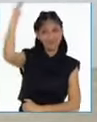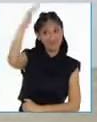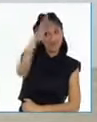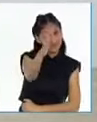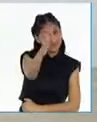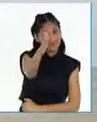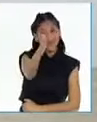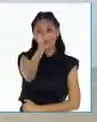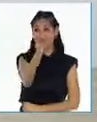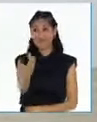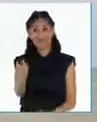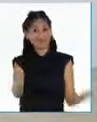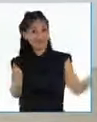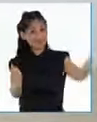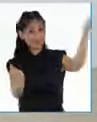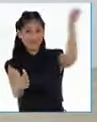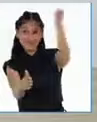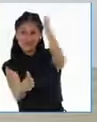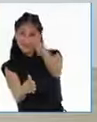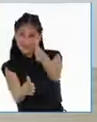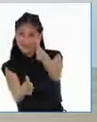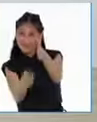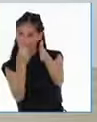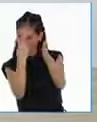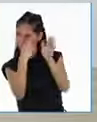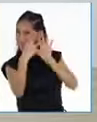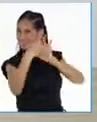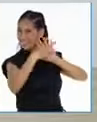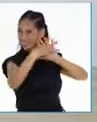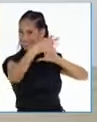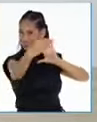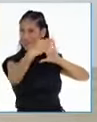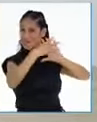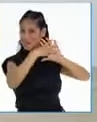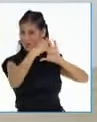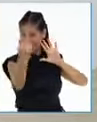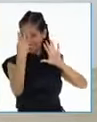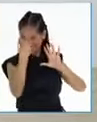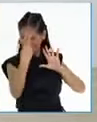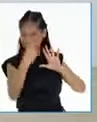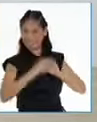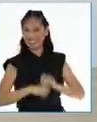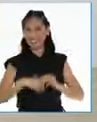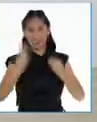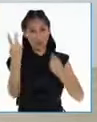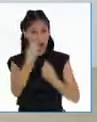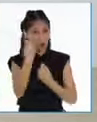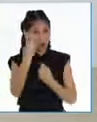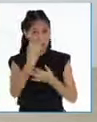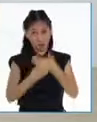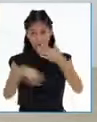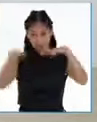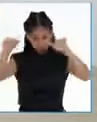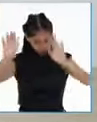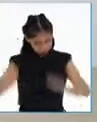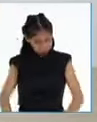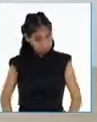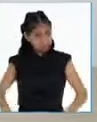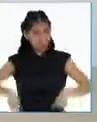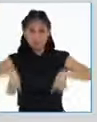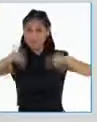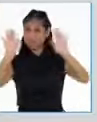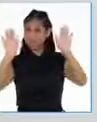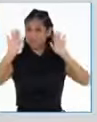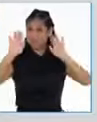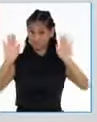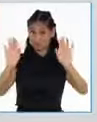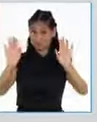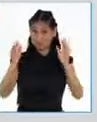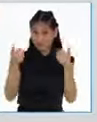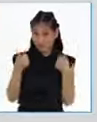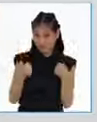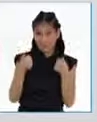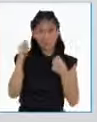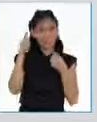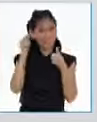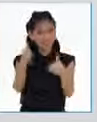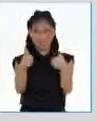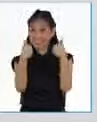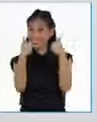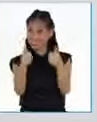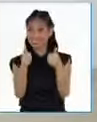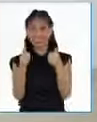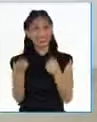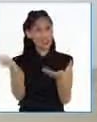cruzado, palma izquierda ha cruzado. Dos golpes en el muslo y ¡pa! Palmas juntas. ¿Otra vez? ¡Un, dos!